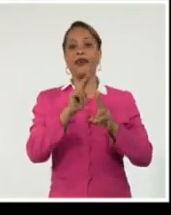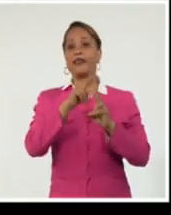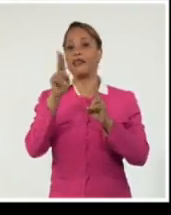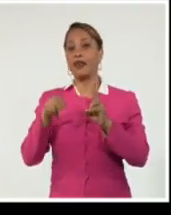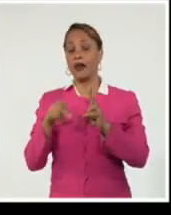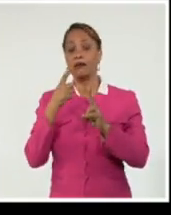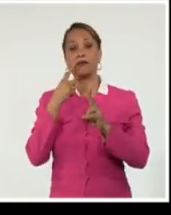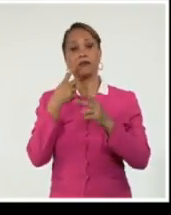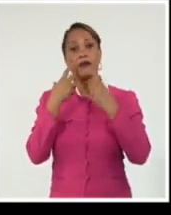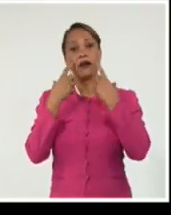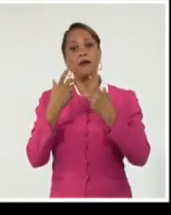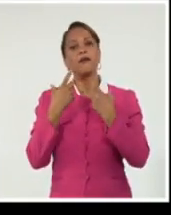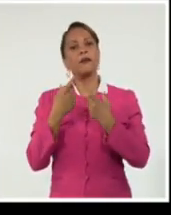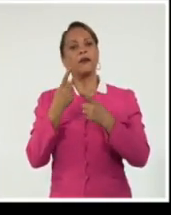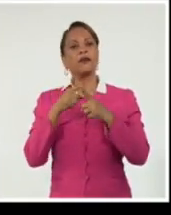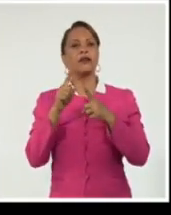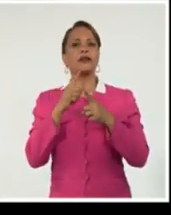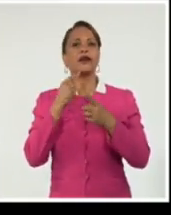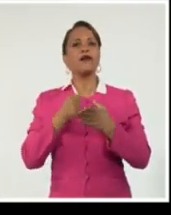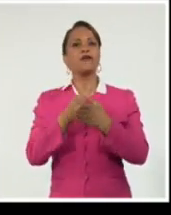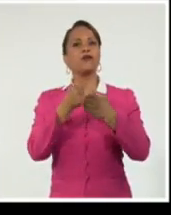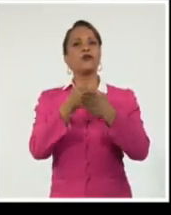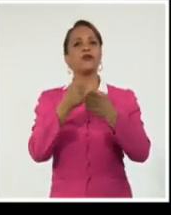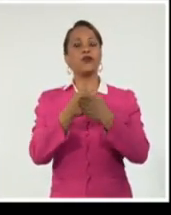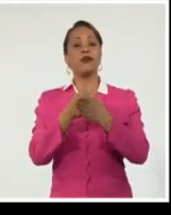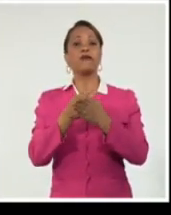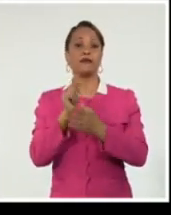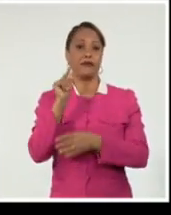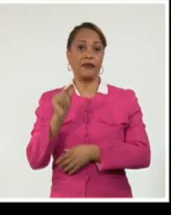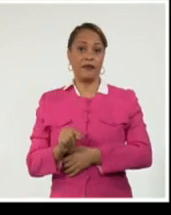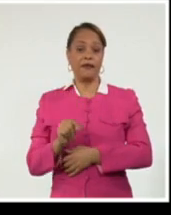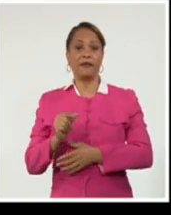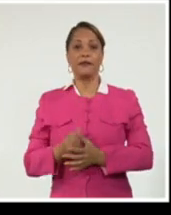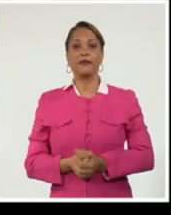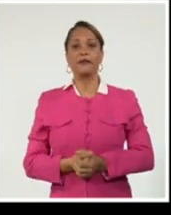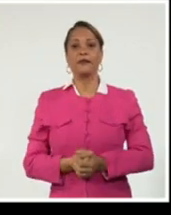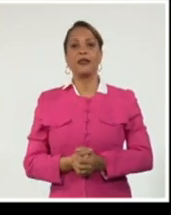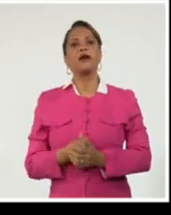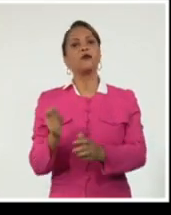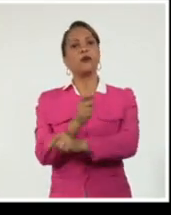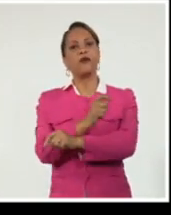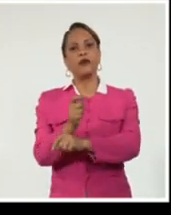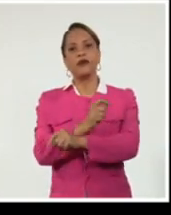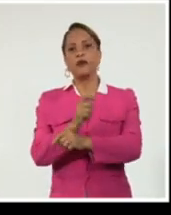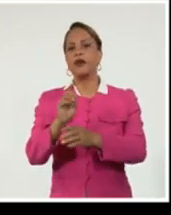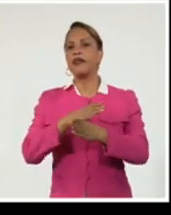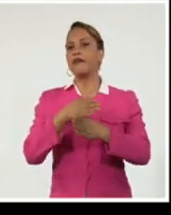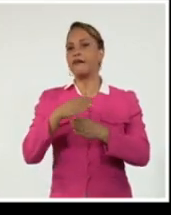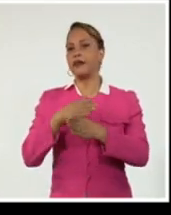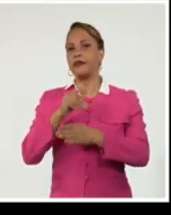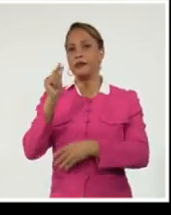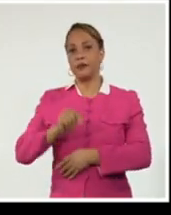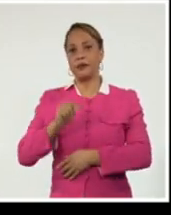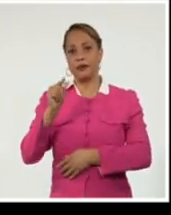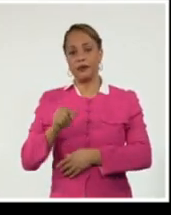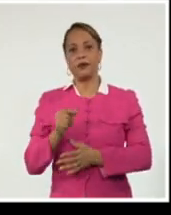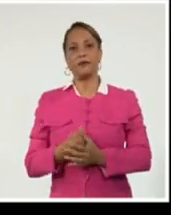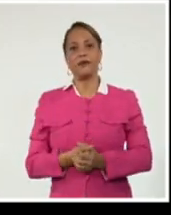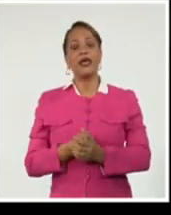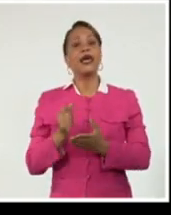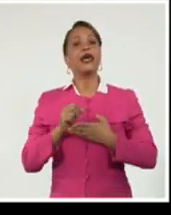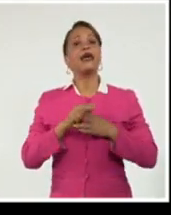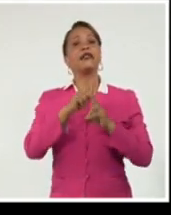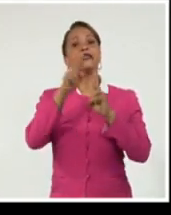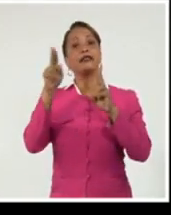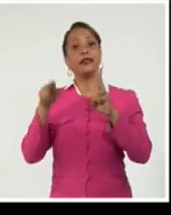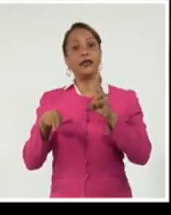distintivo que le ha impregnado esta creadora. Ha sido maestra y guía de generaciones de artistas. El Premio Nacional de Teatro 2022 es un